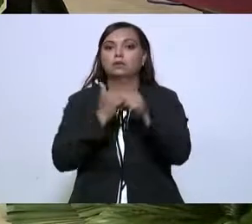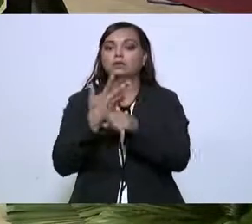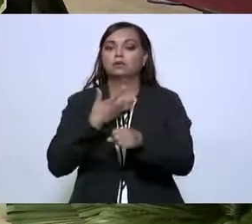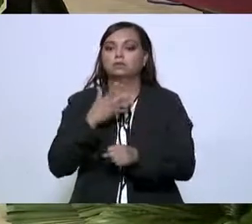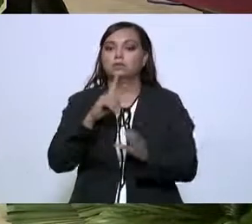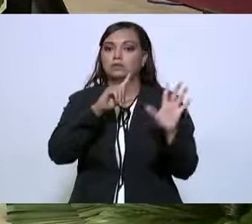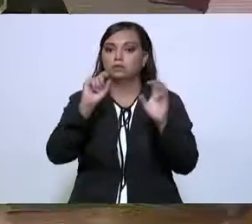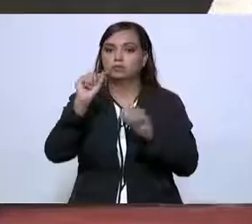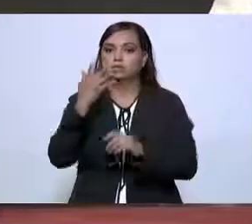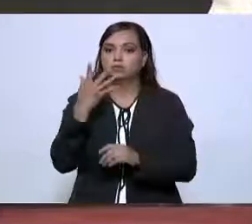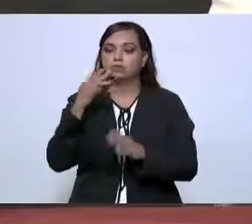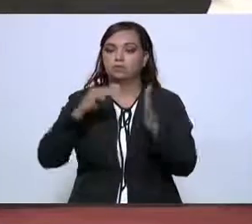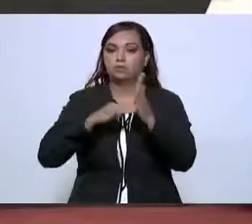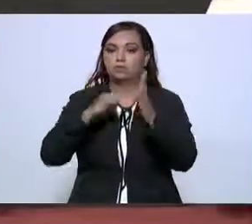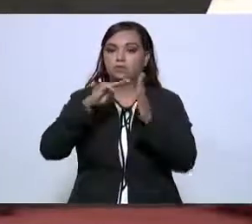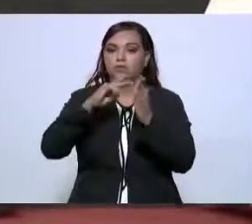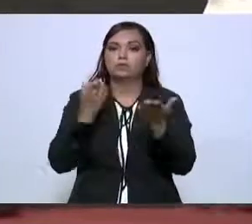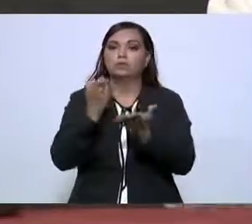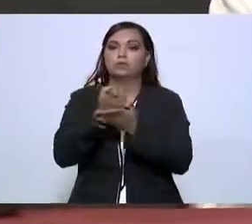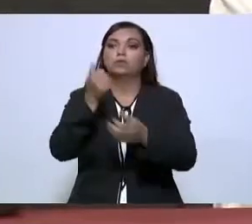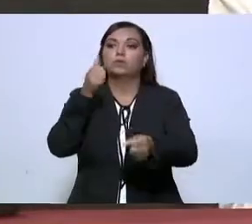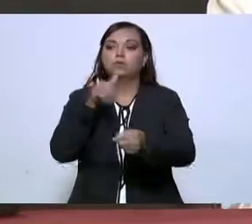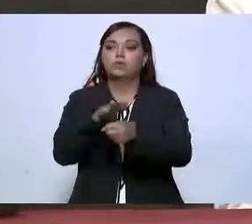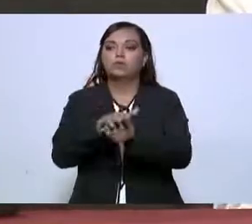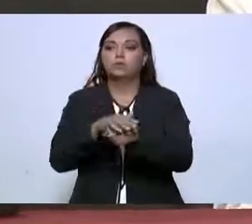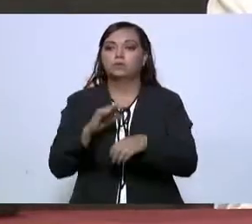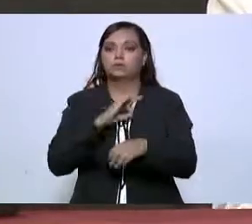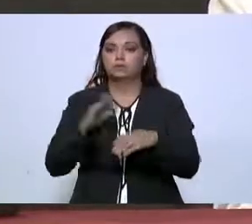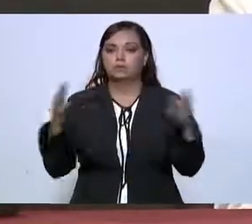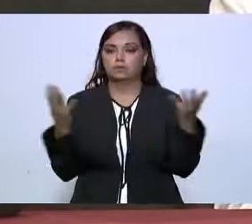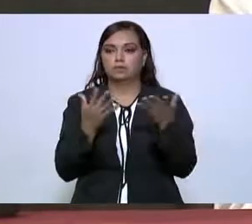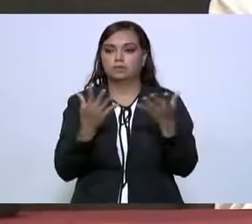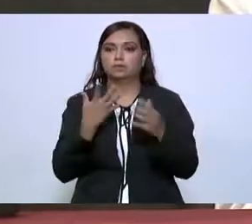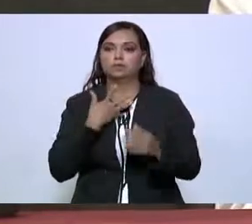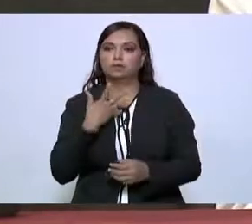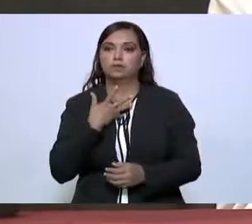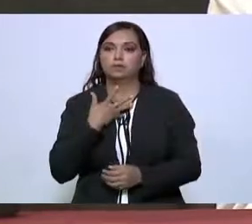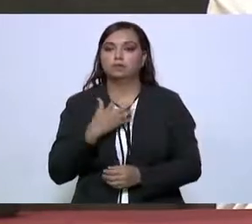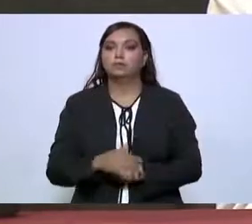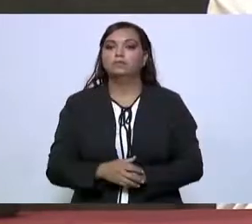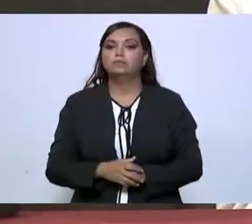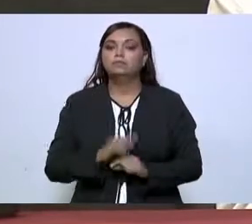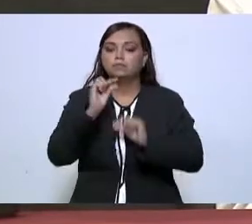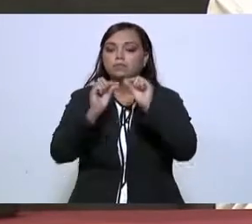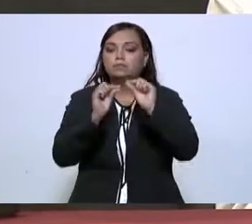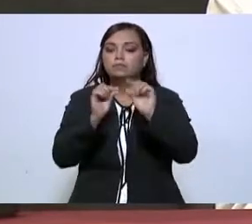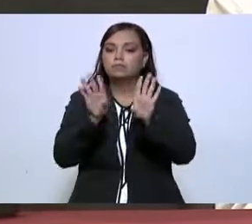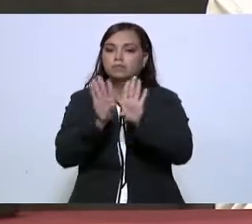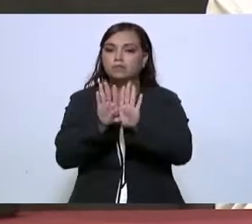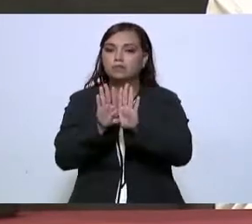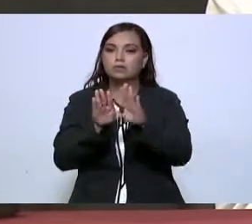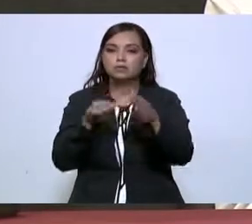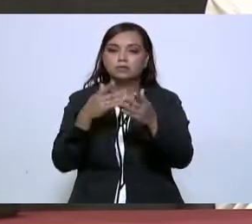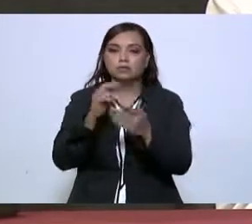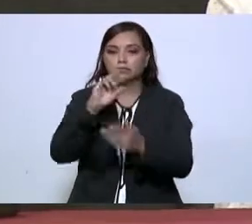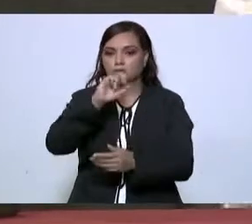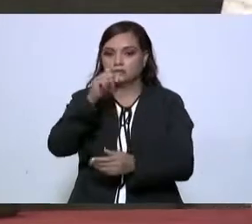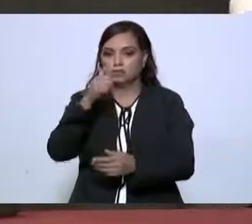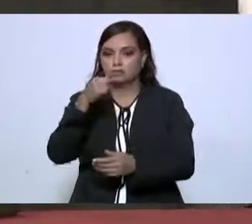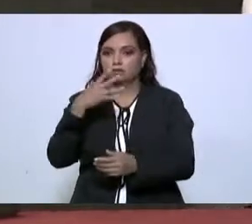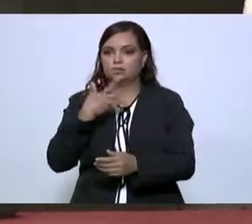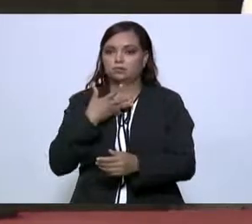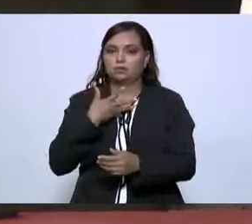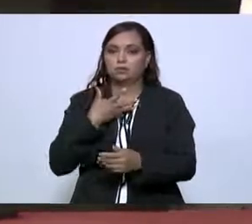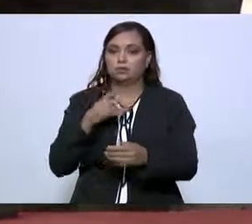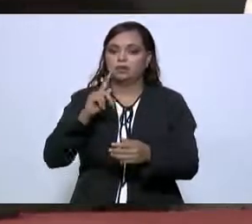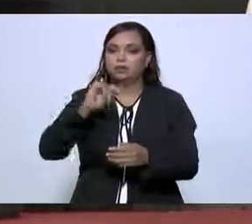millones de pesos con los que lograríamos tener abatir un poco el rezago de los kilómetros que